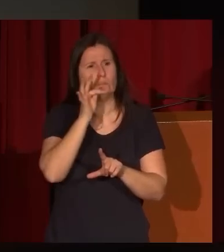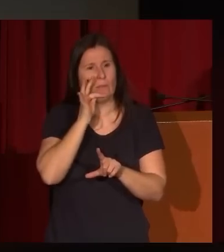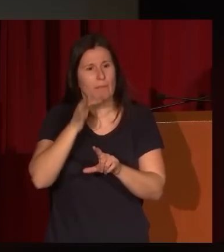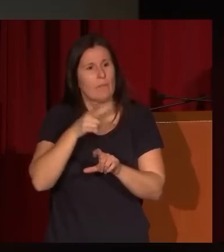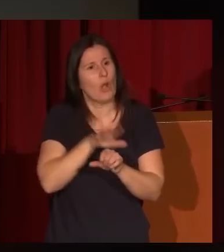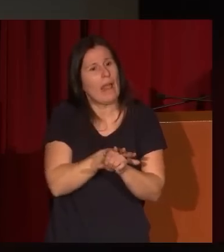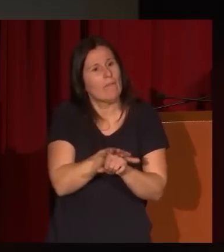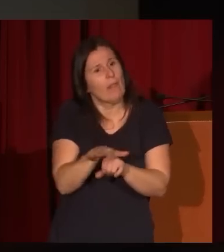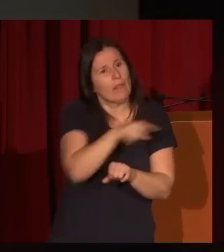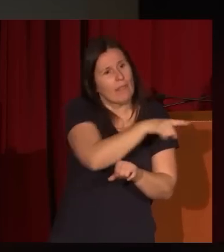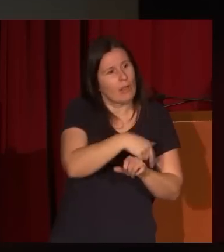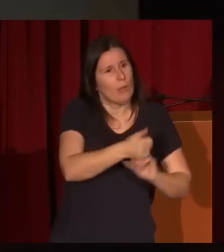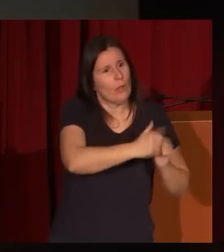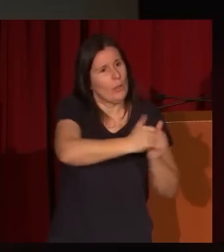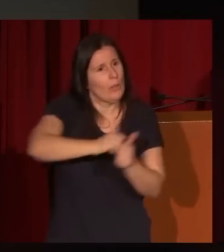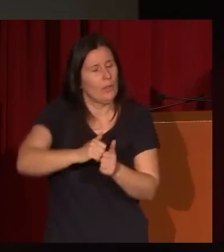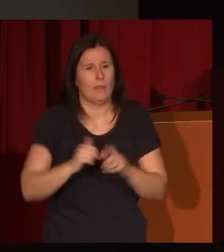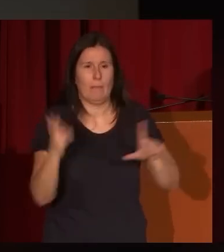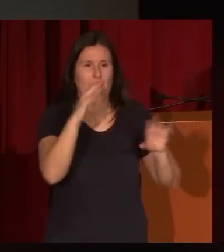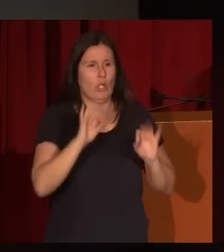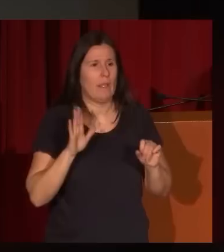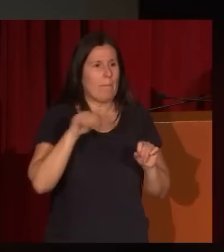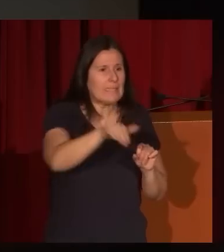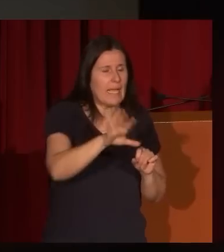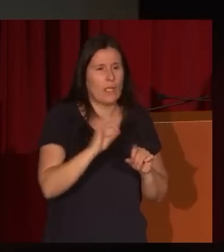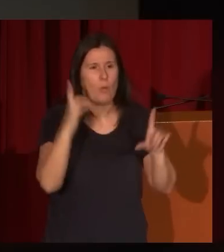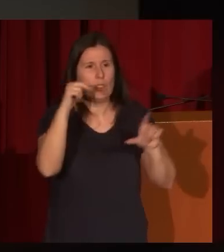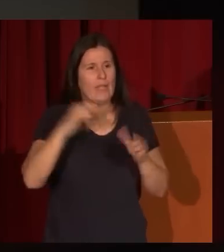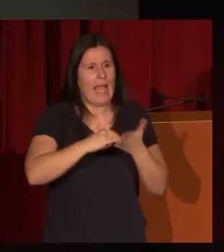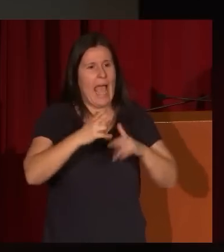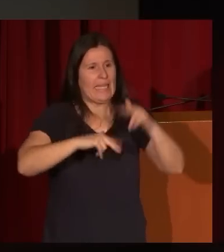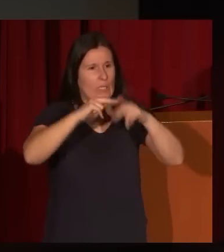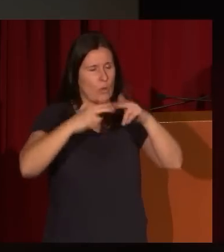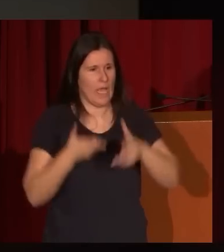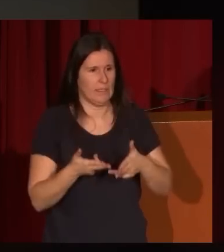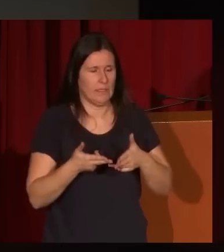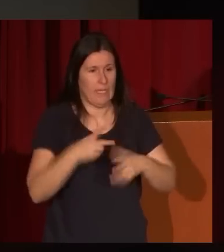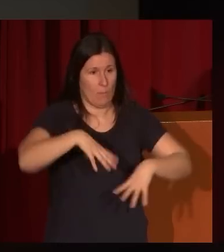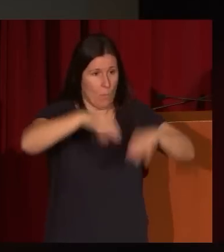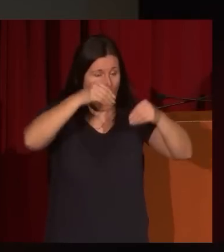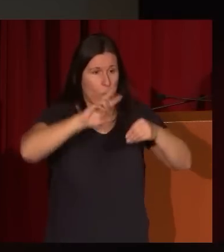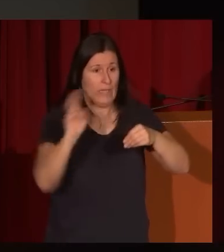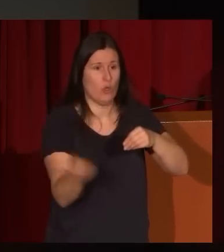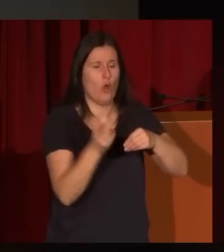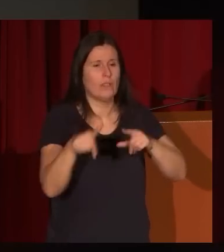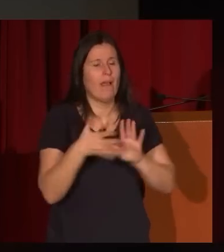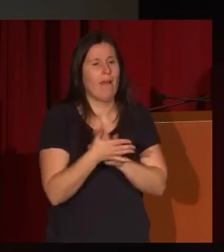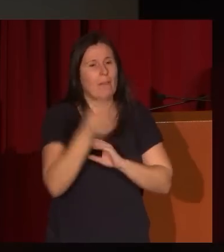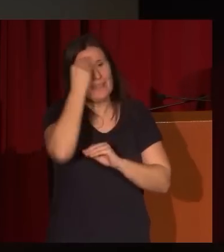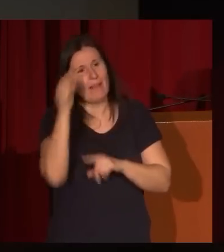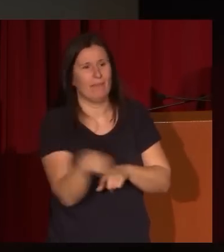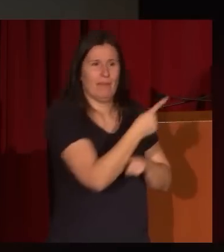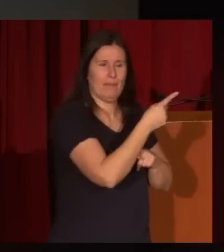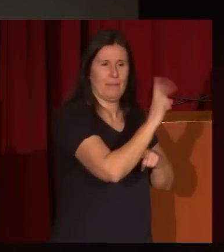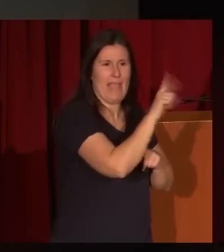estela de Genaro Pérez Villamil como pintor de paisaje y como pintor de arquitecturas monumentales hayan sido consideradas como obras de Villamil,